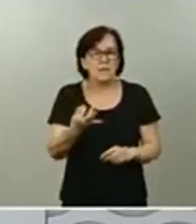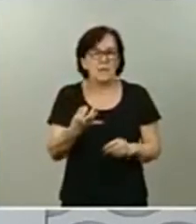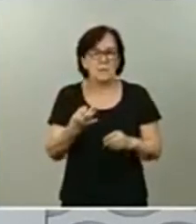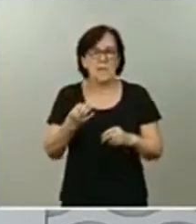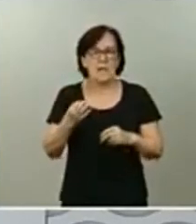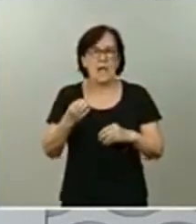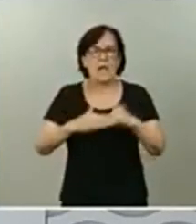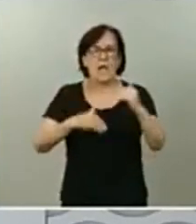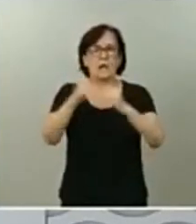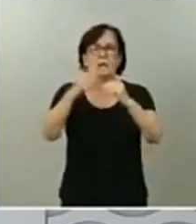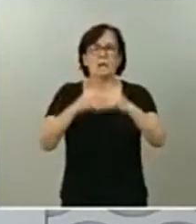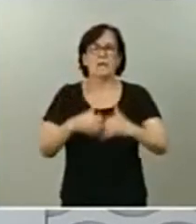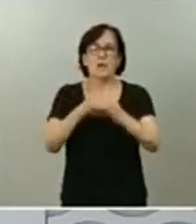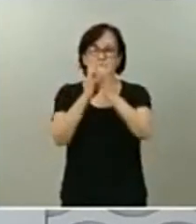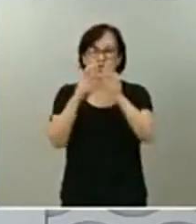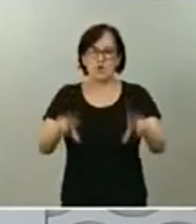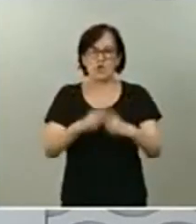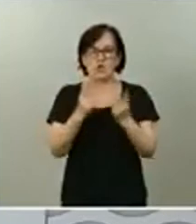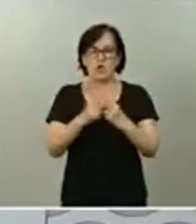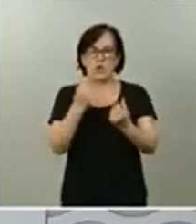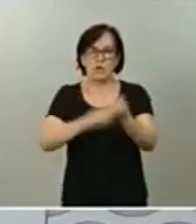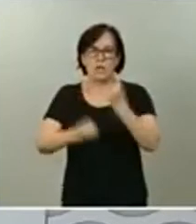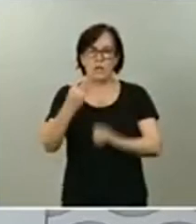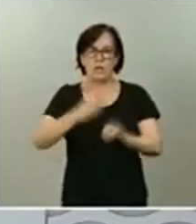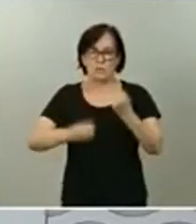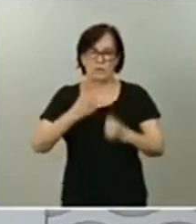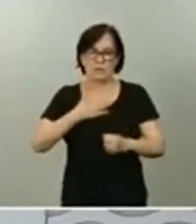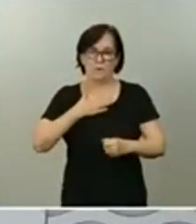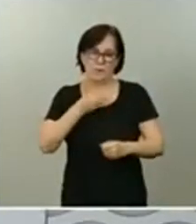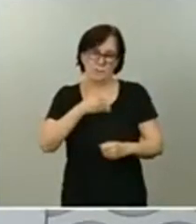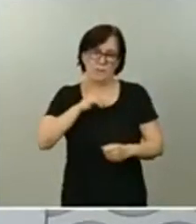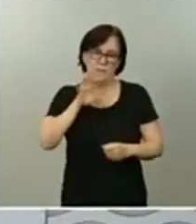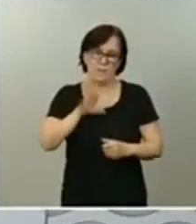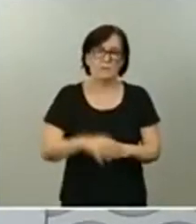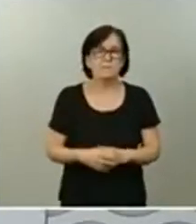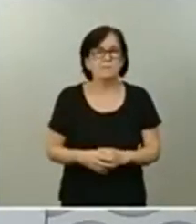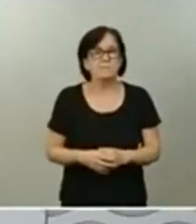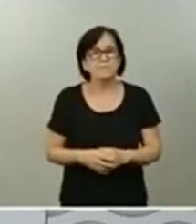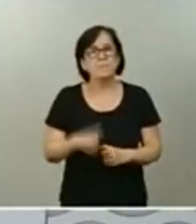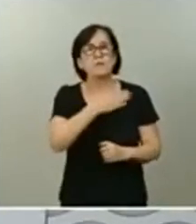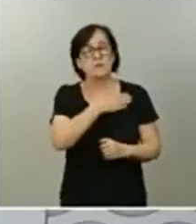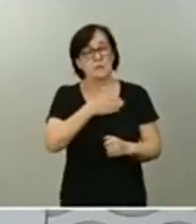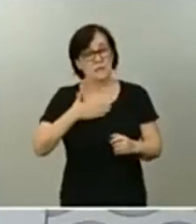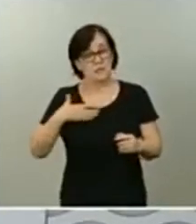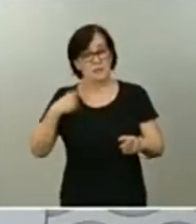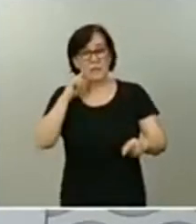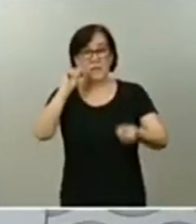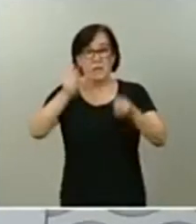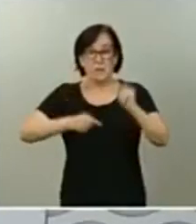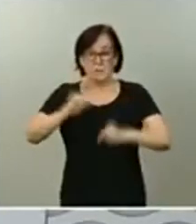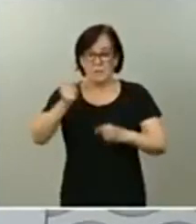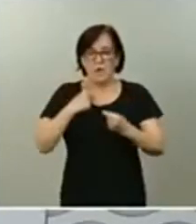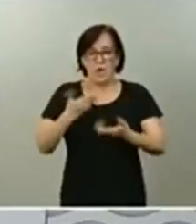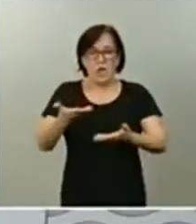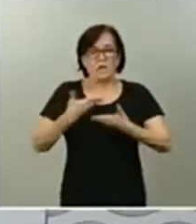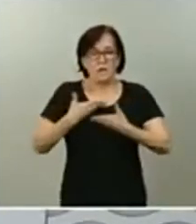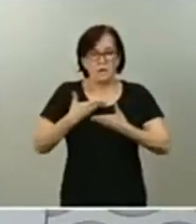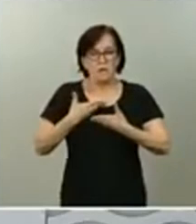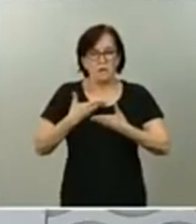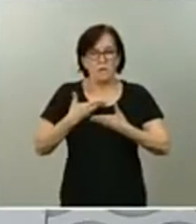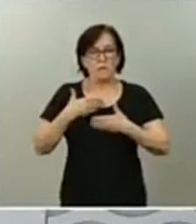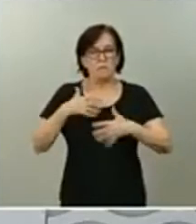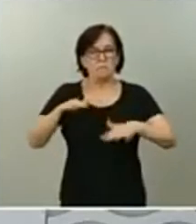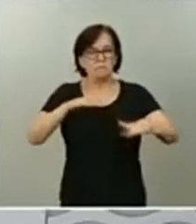decía, social y económica de nuestro país. Queremos que estos presupuestos nos ayuden a reactivar nuestra